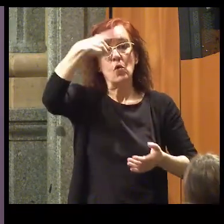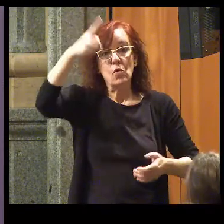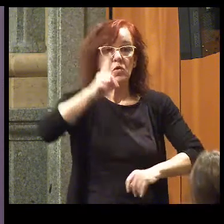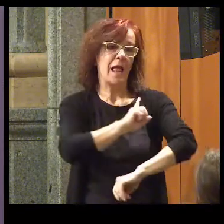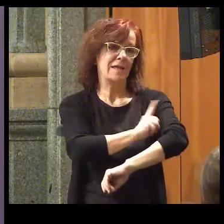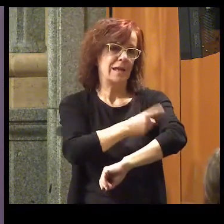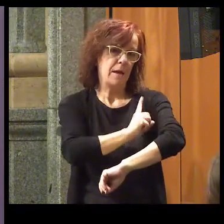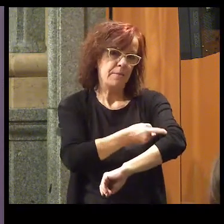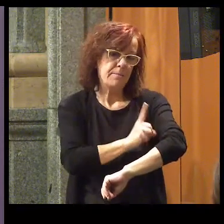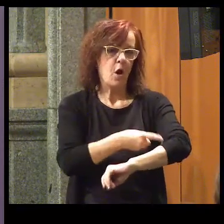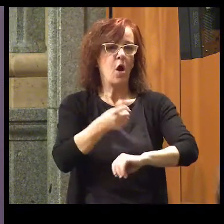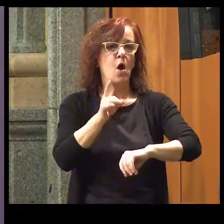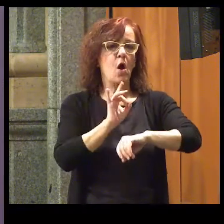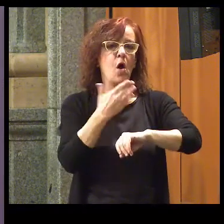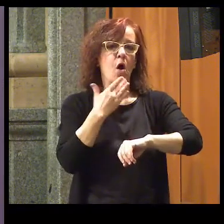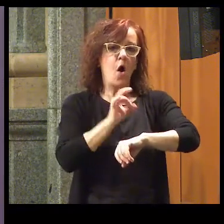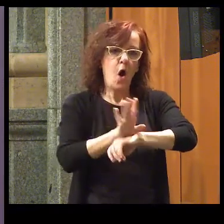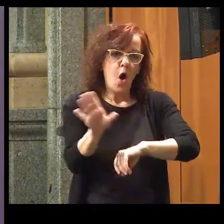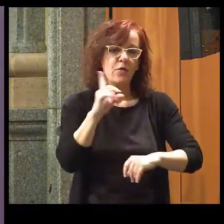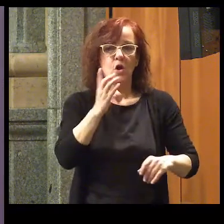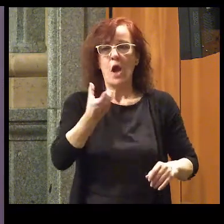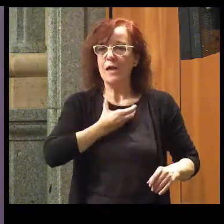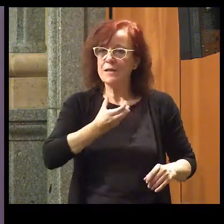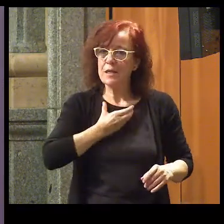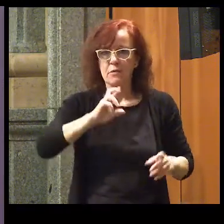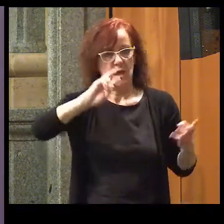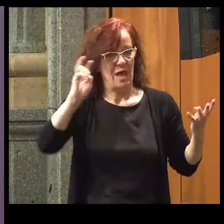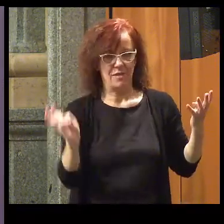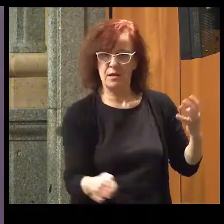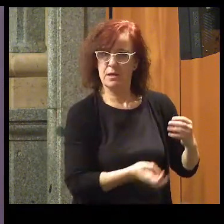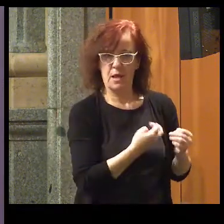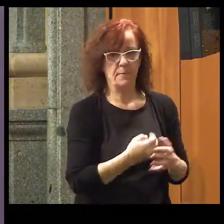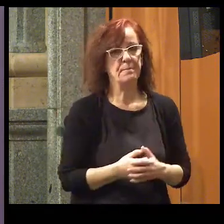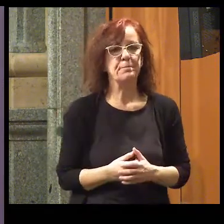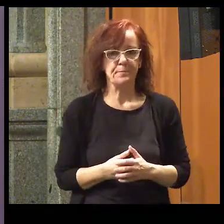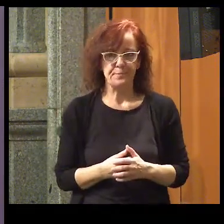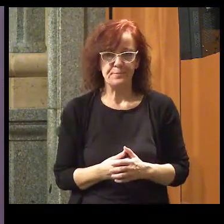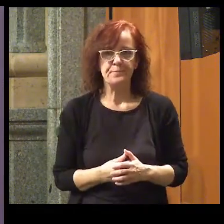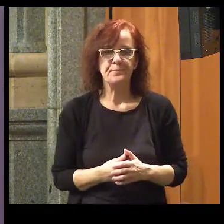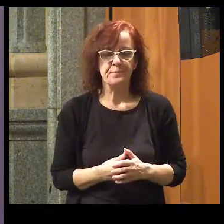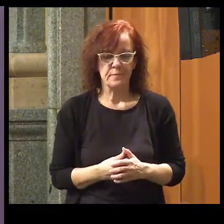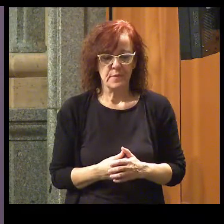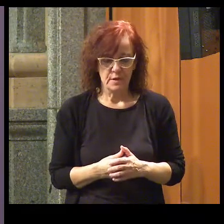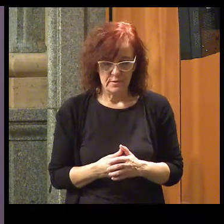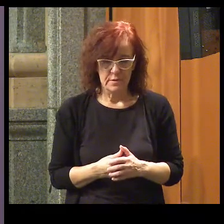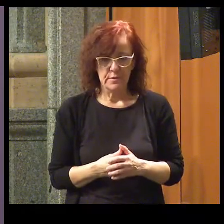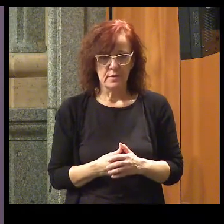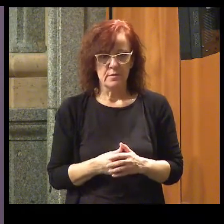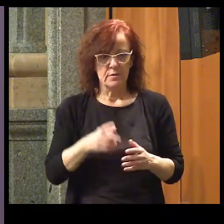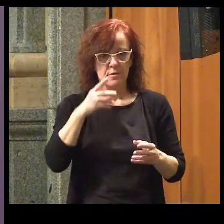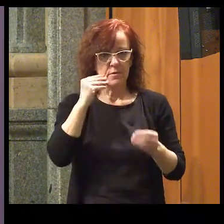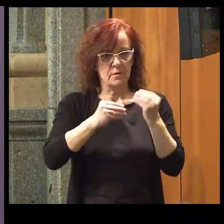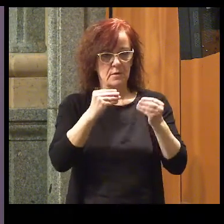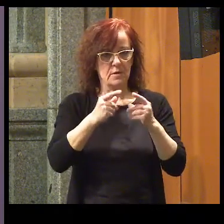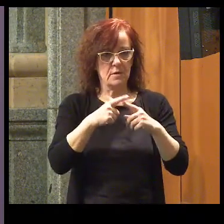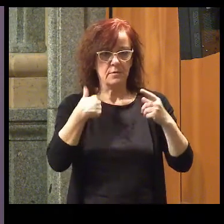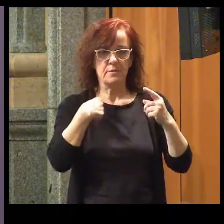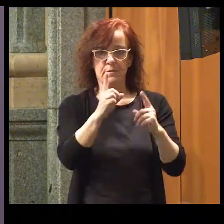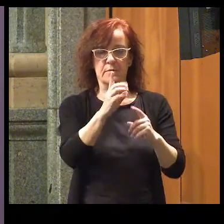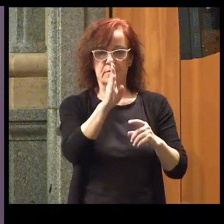deportivos, de ocio, ayuntamientos, etc. Que se dirijan a nosotros